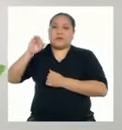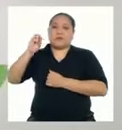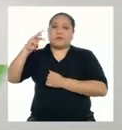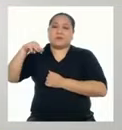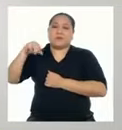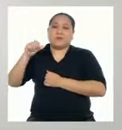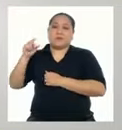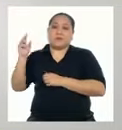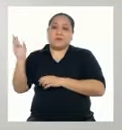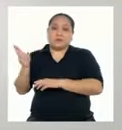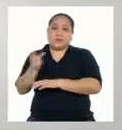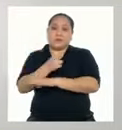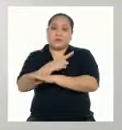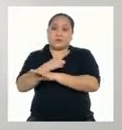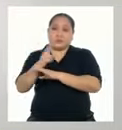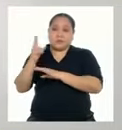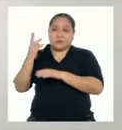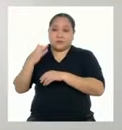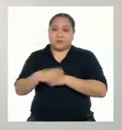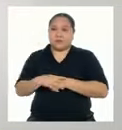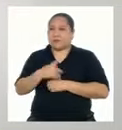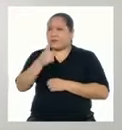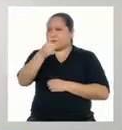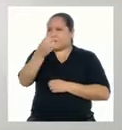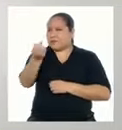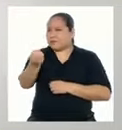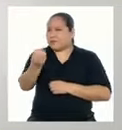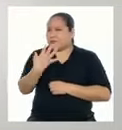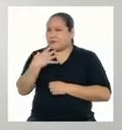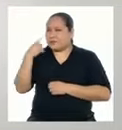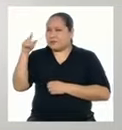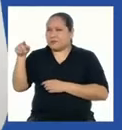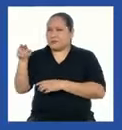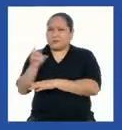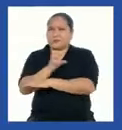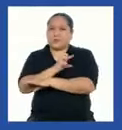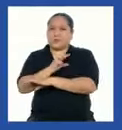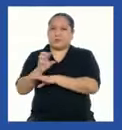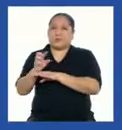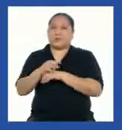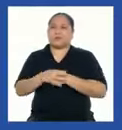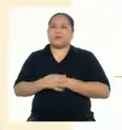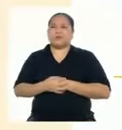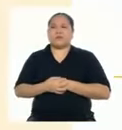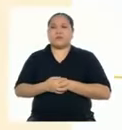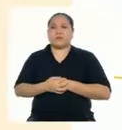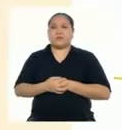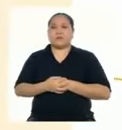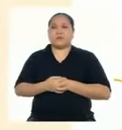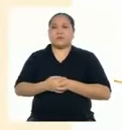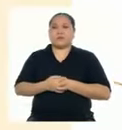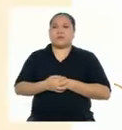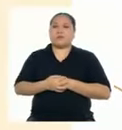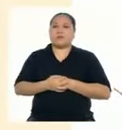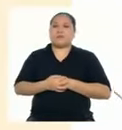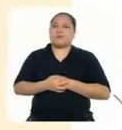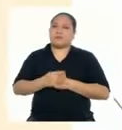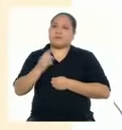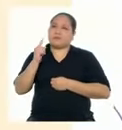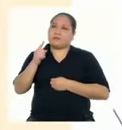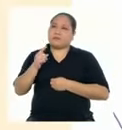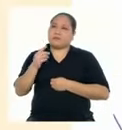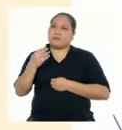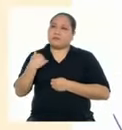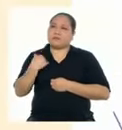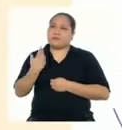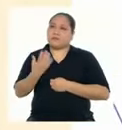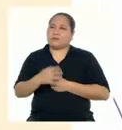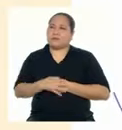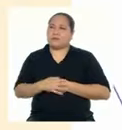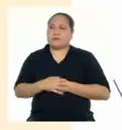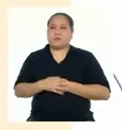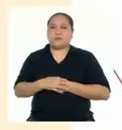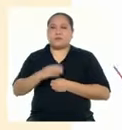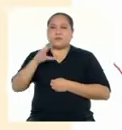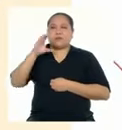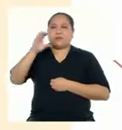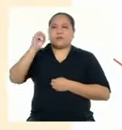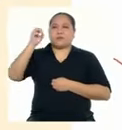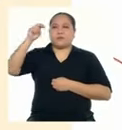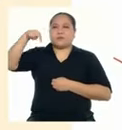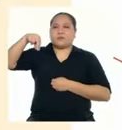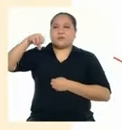rima y ritmo ¿Qué nos puedes decir de este poema? Claramente, aquí tenemos una rima